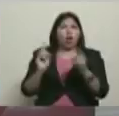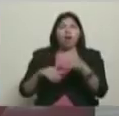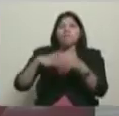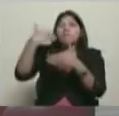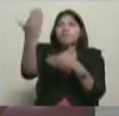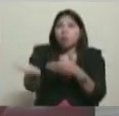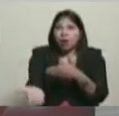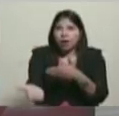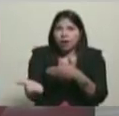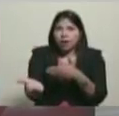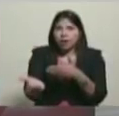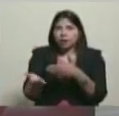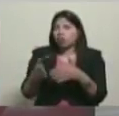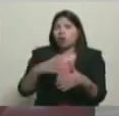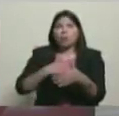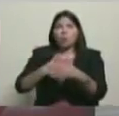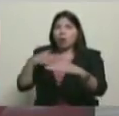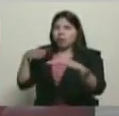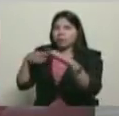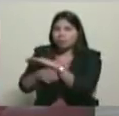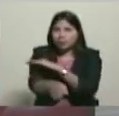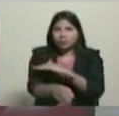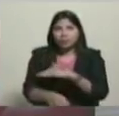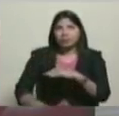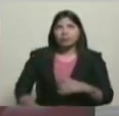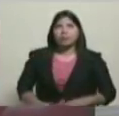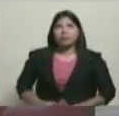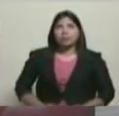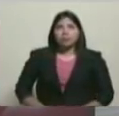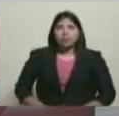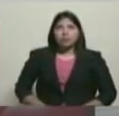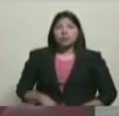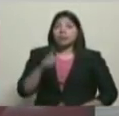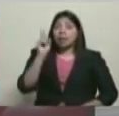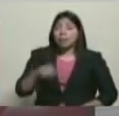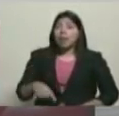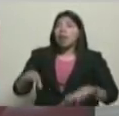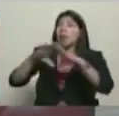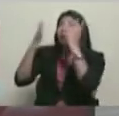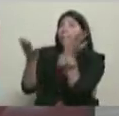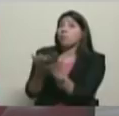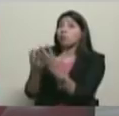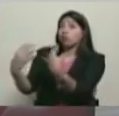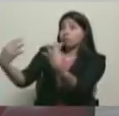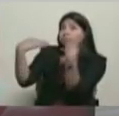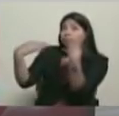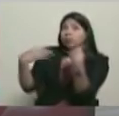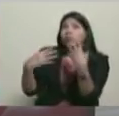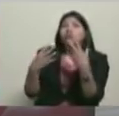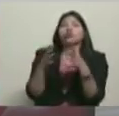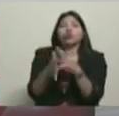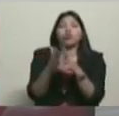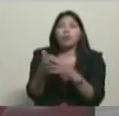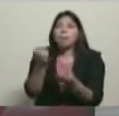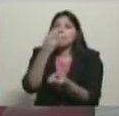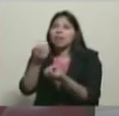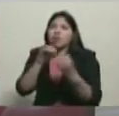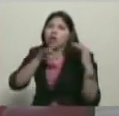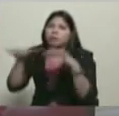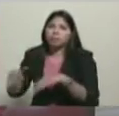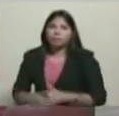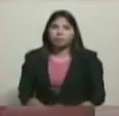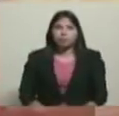no han accedido en ningún momento a esta base militar. Y también reiterar ante el mundo esa invitación a la movilización al Palacio de Miraflores.